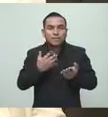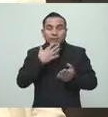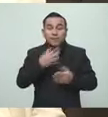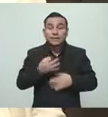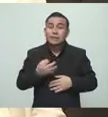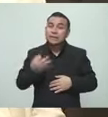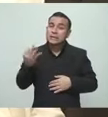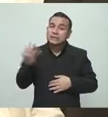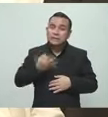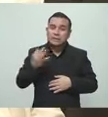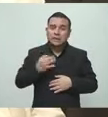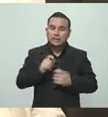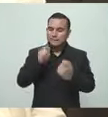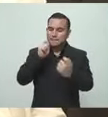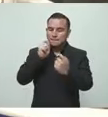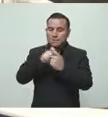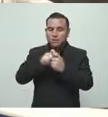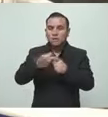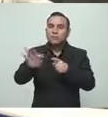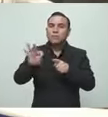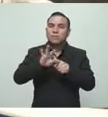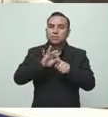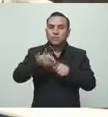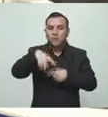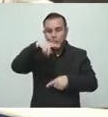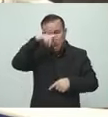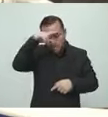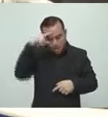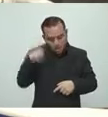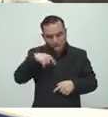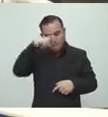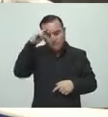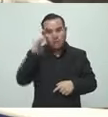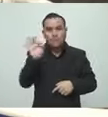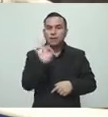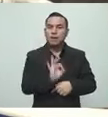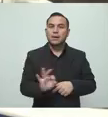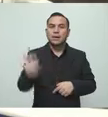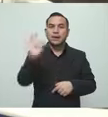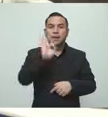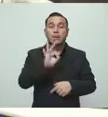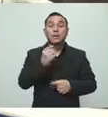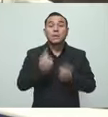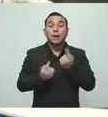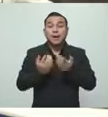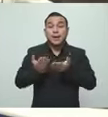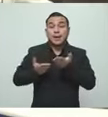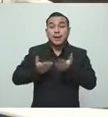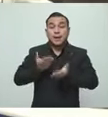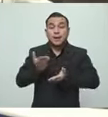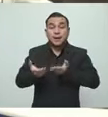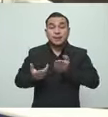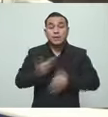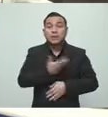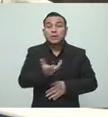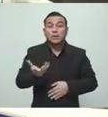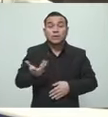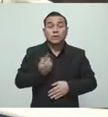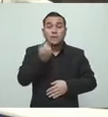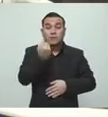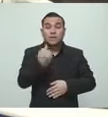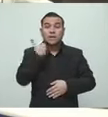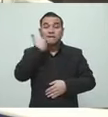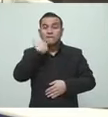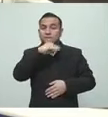una manera mucho más eficaz, eficiente y rápida la atención que le podemos dar a todos nuestros pacientes.